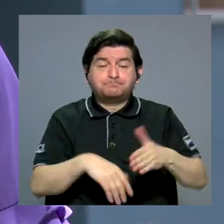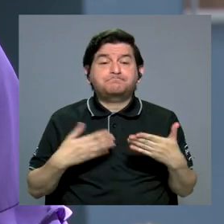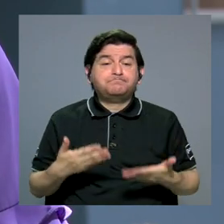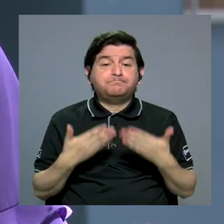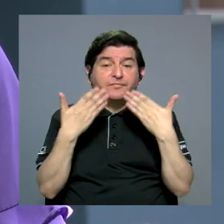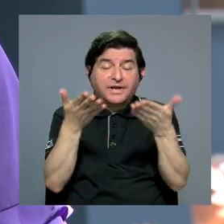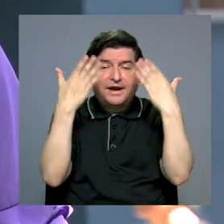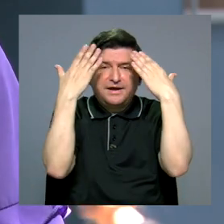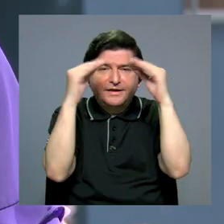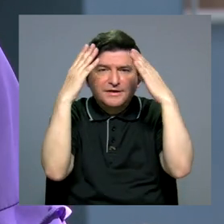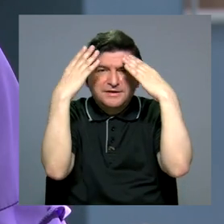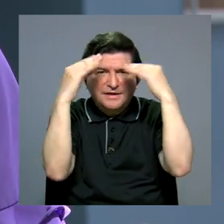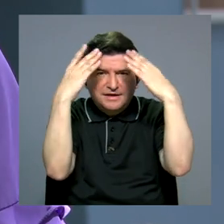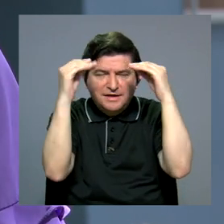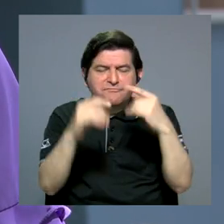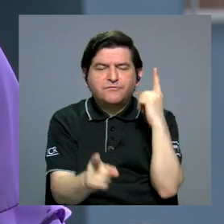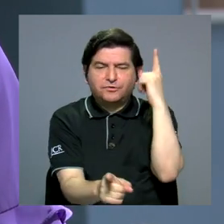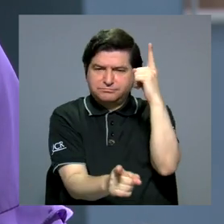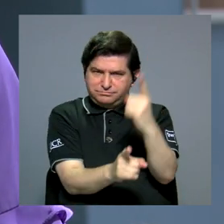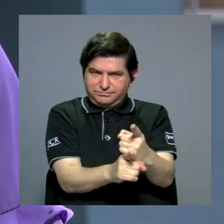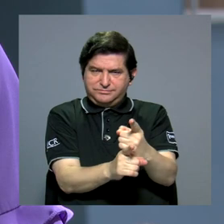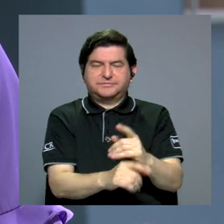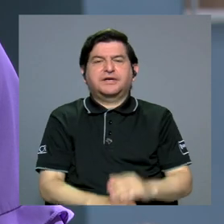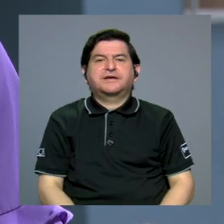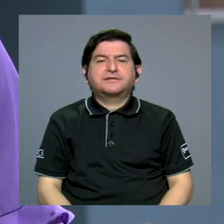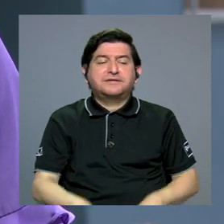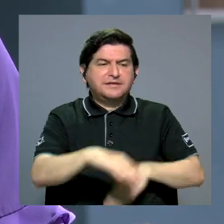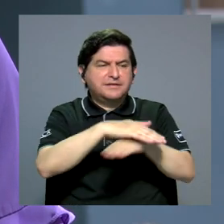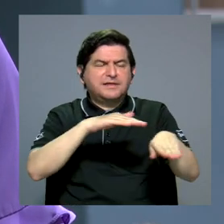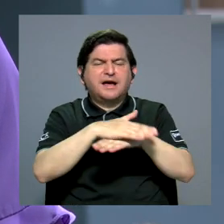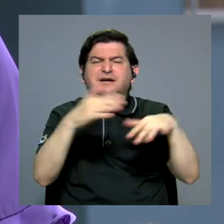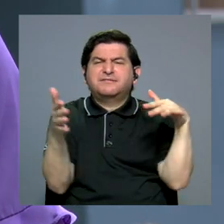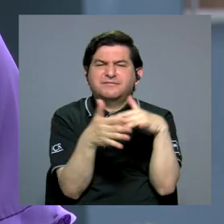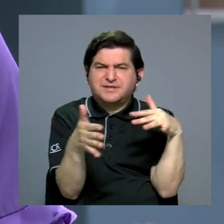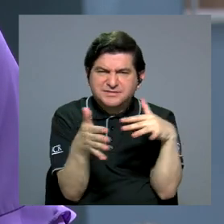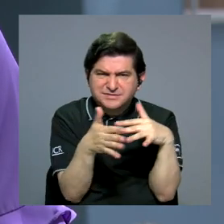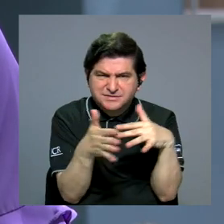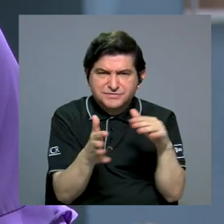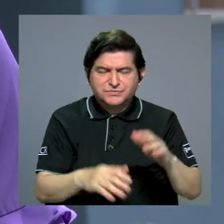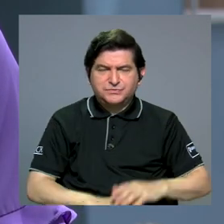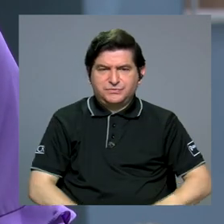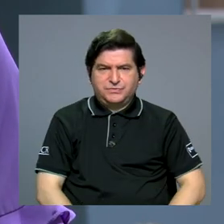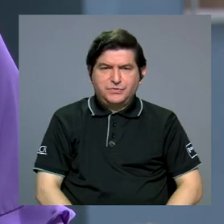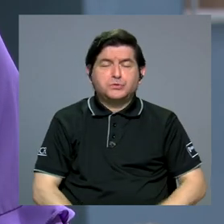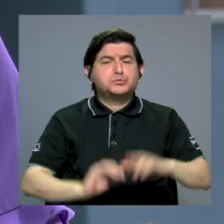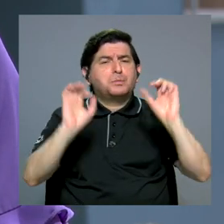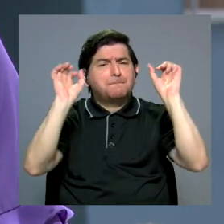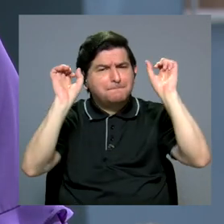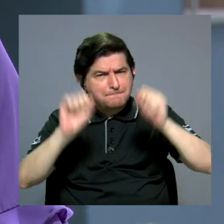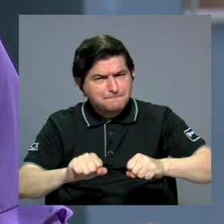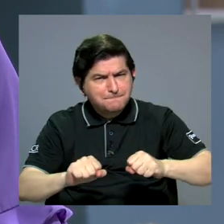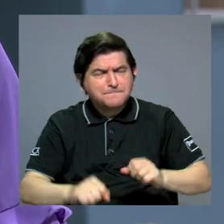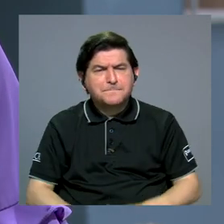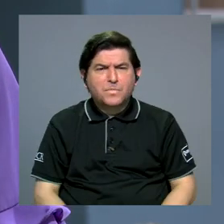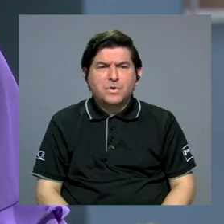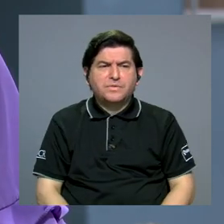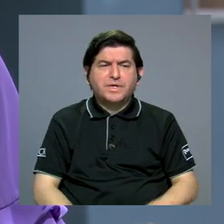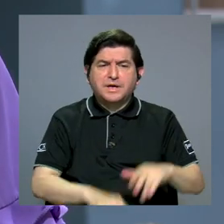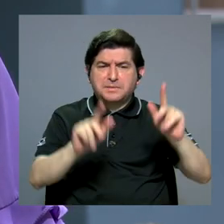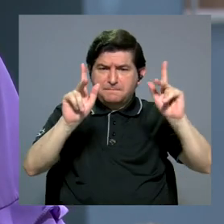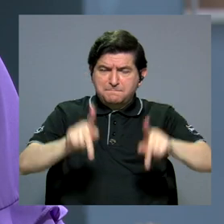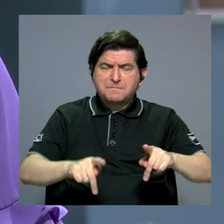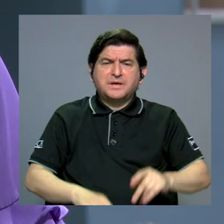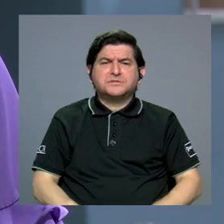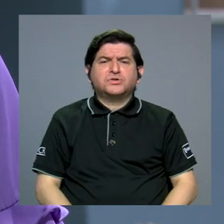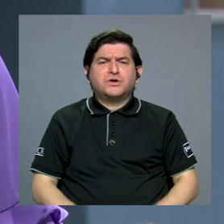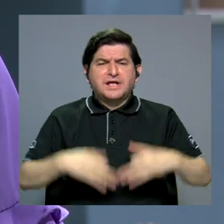brindar información adecuada, ¿verdad? Basada en estudios que pueda dejar que